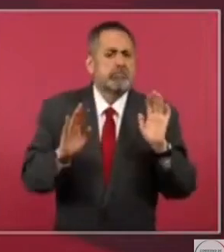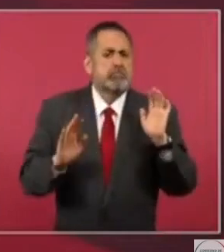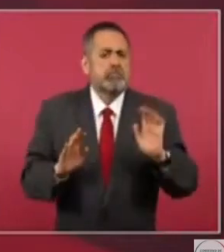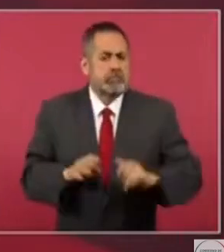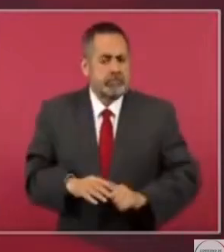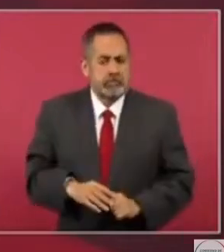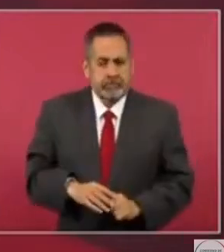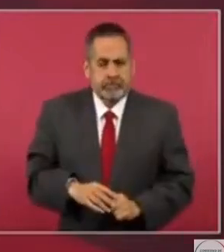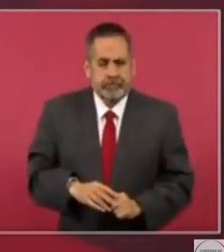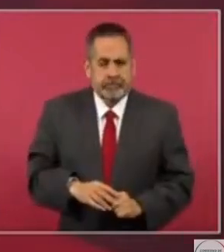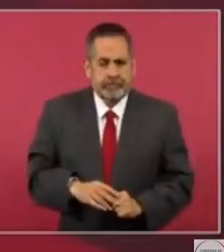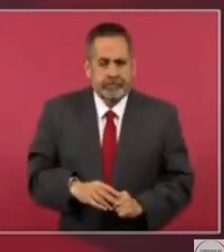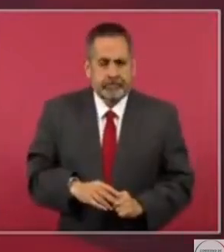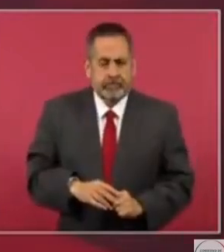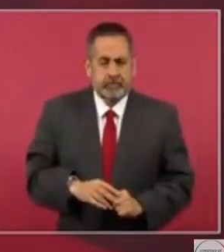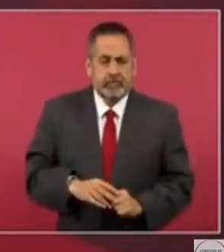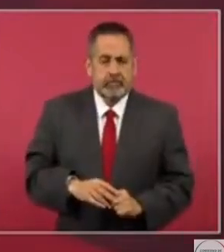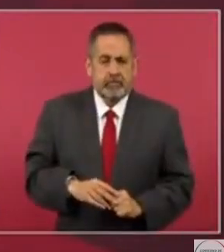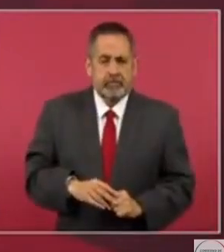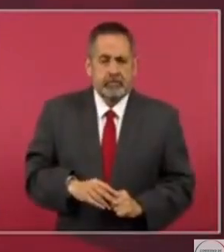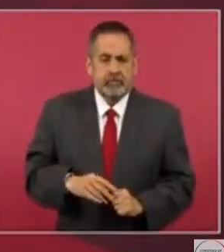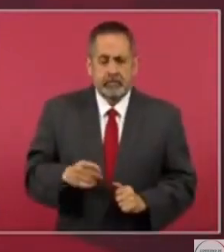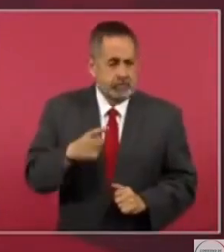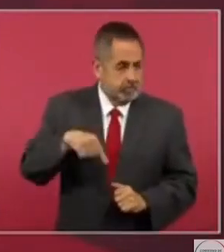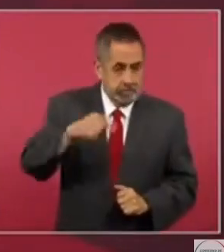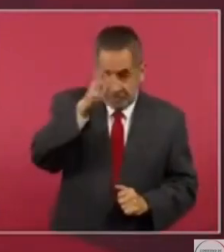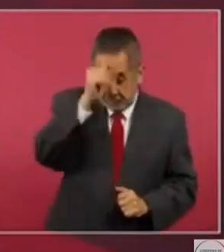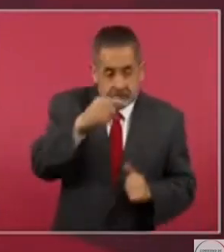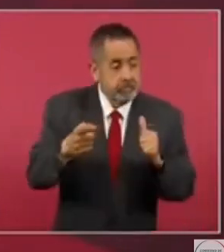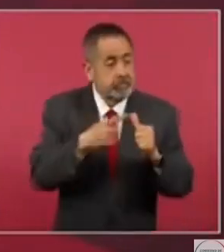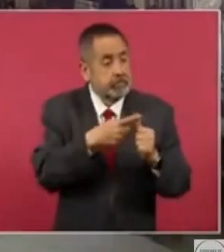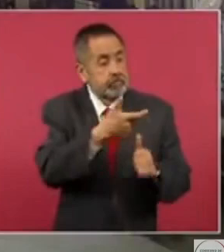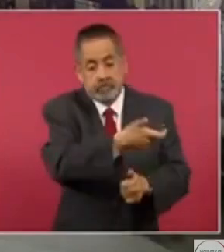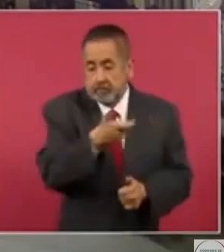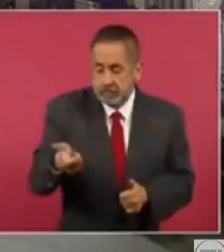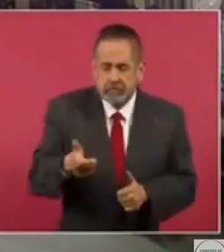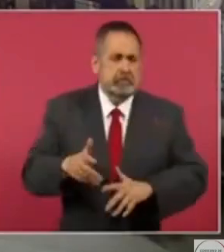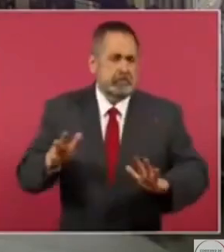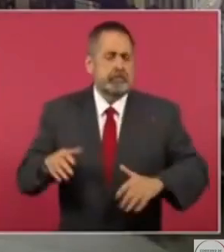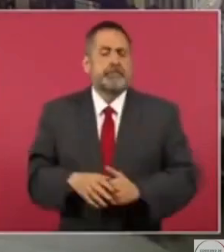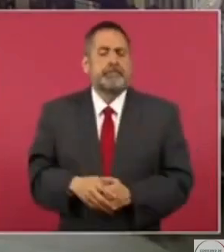se llegue a acuerdos. De acuerdo. La segunda pregunta.